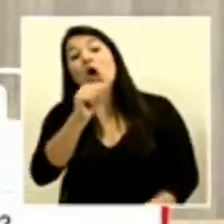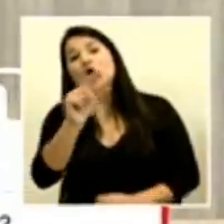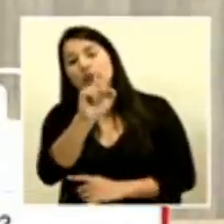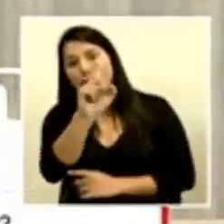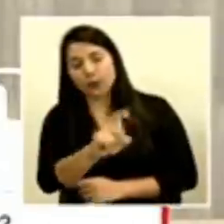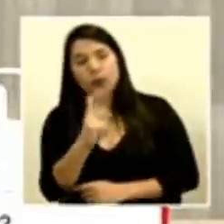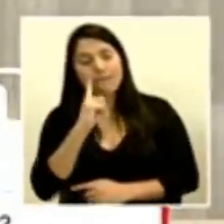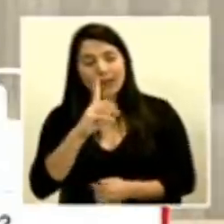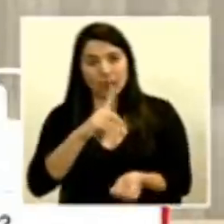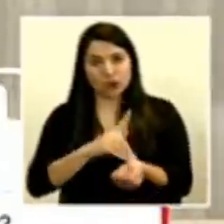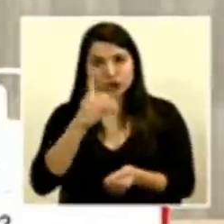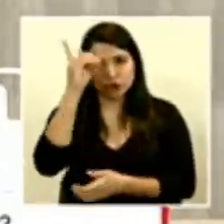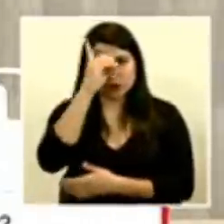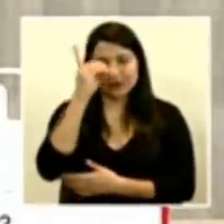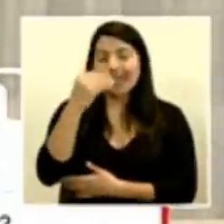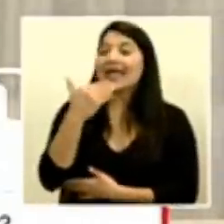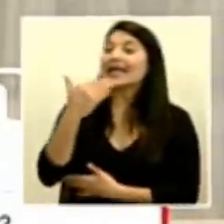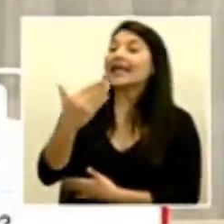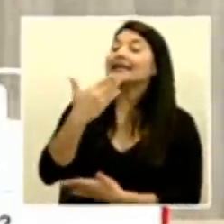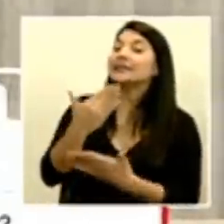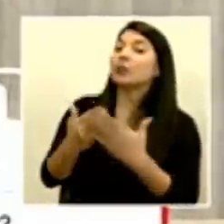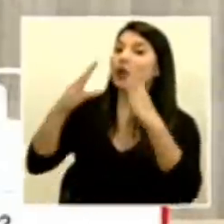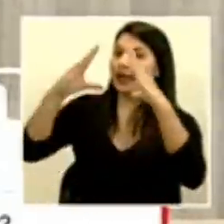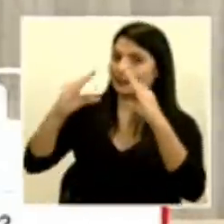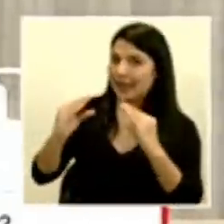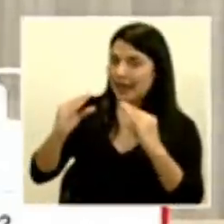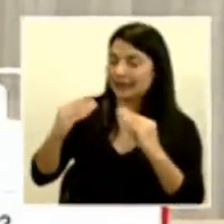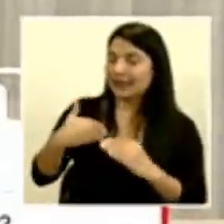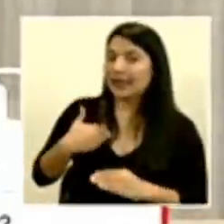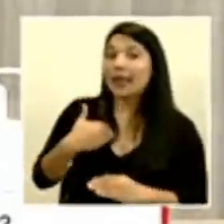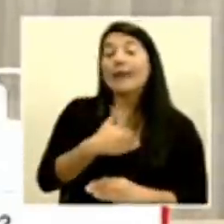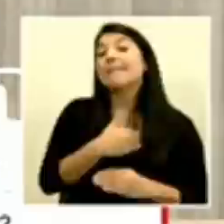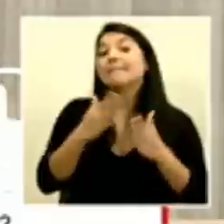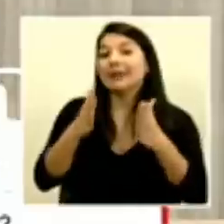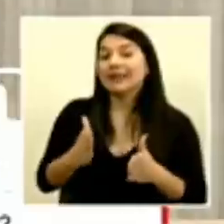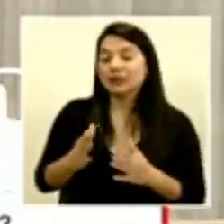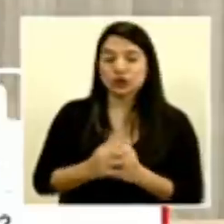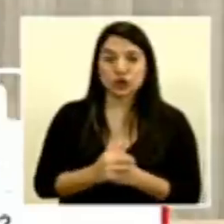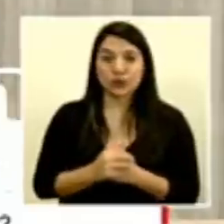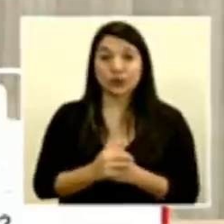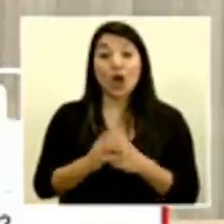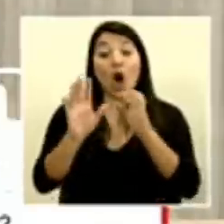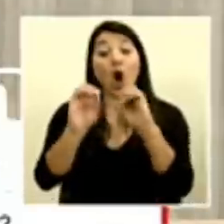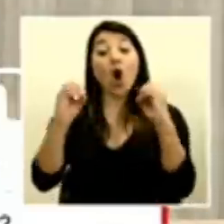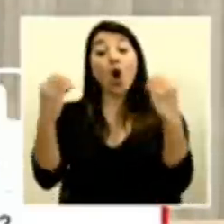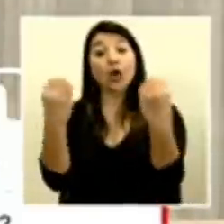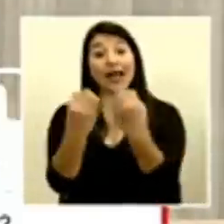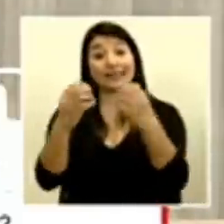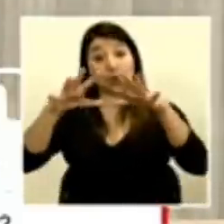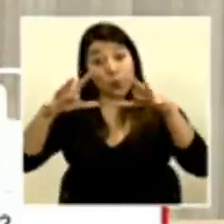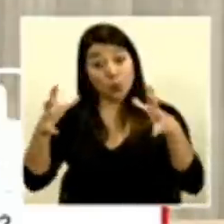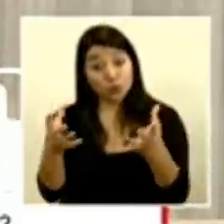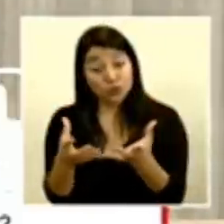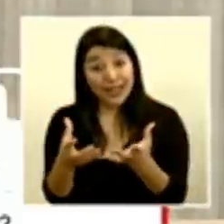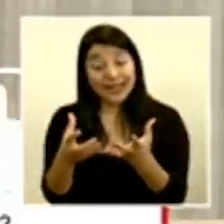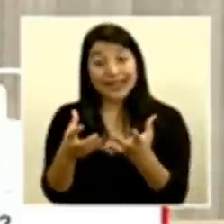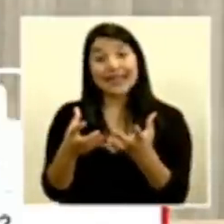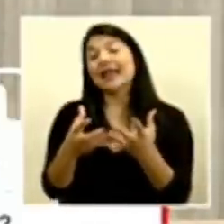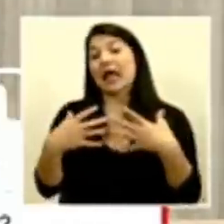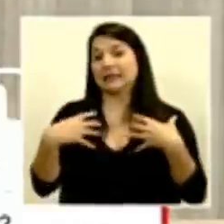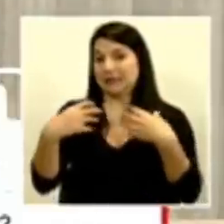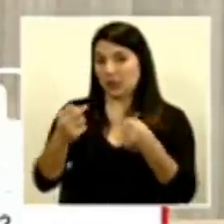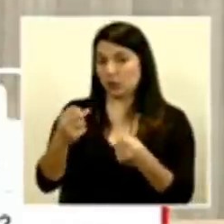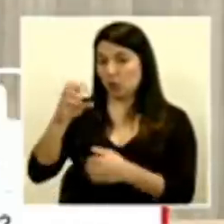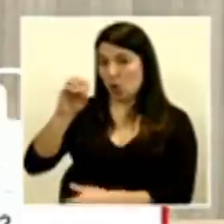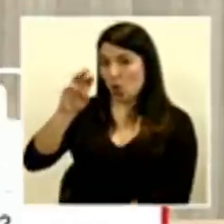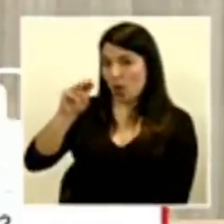Adelante. Gracias, muy buenas tardes, señor ministro. La Organización Mundial de la Salud informó que no hay evidencia de